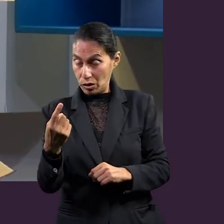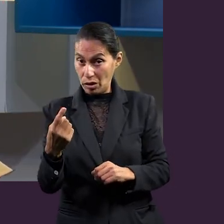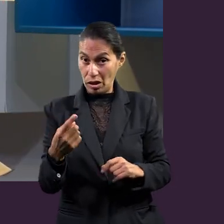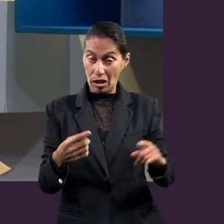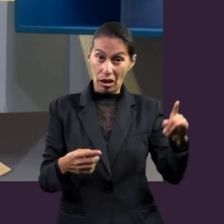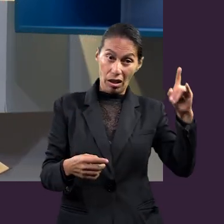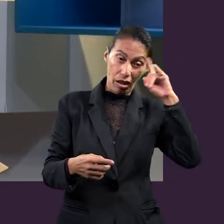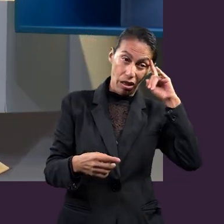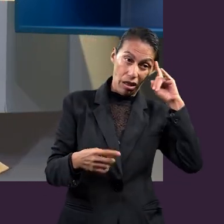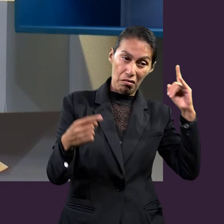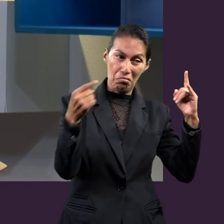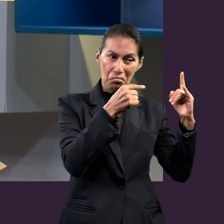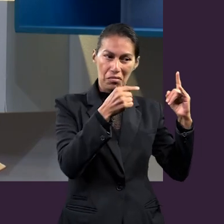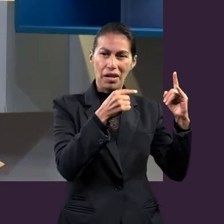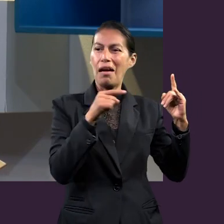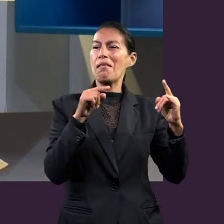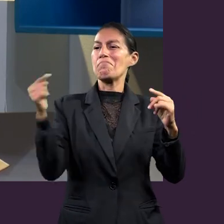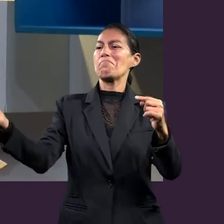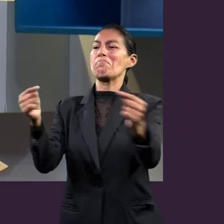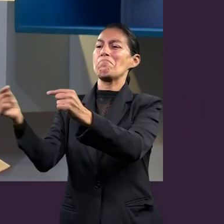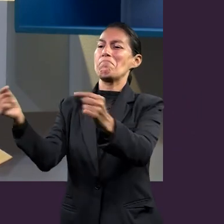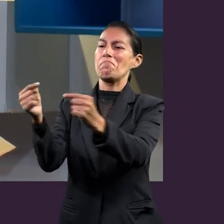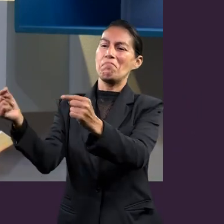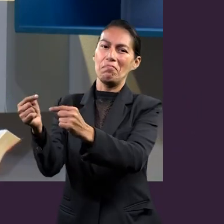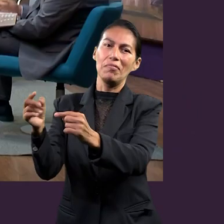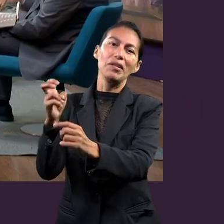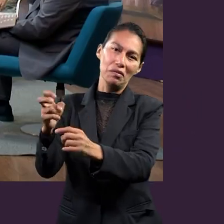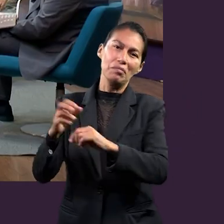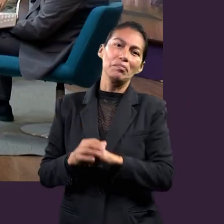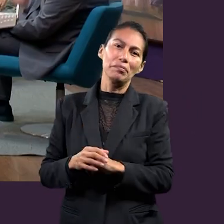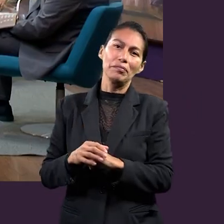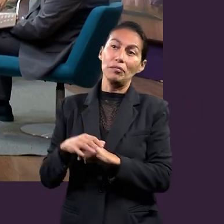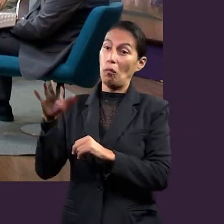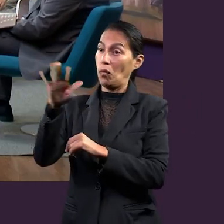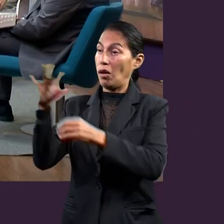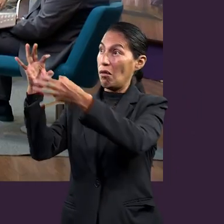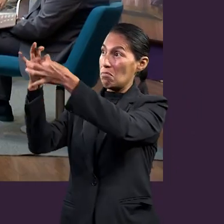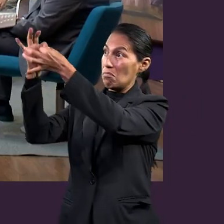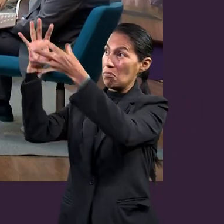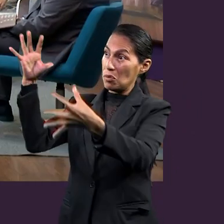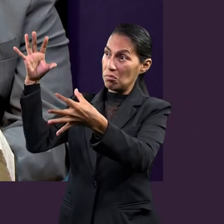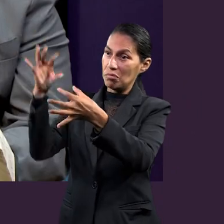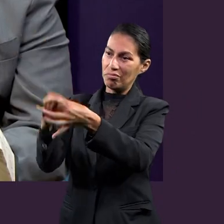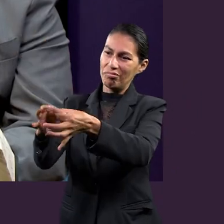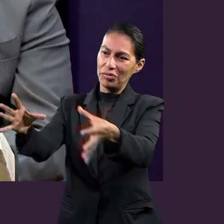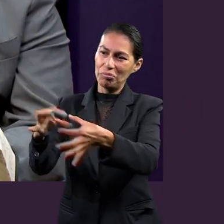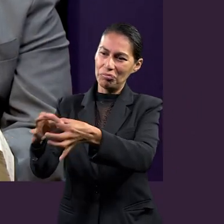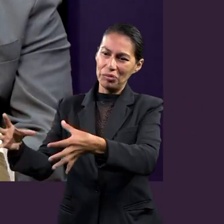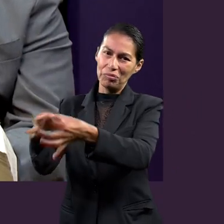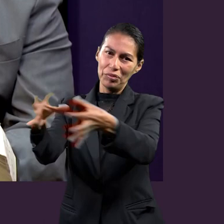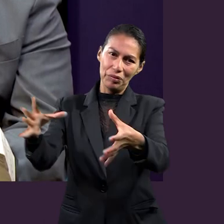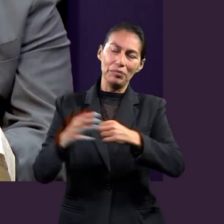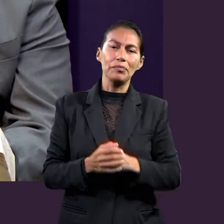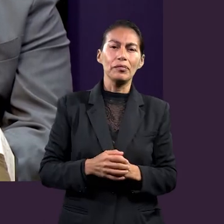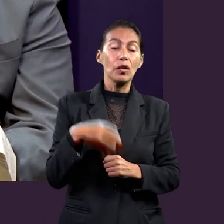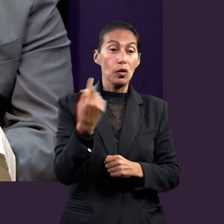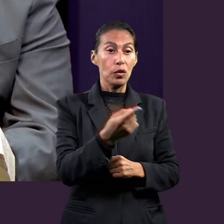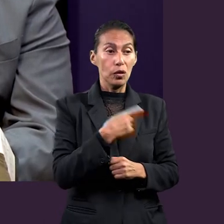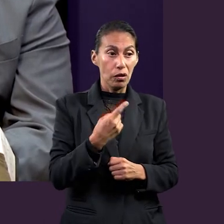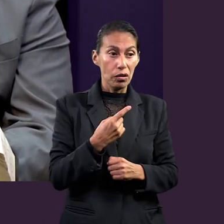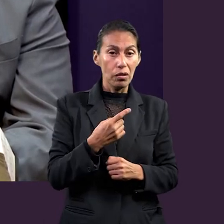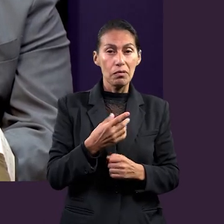guerra contra Satanás. Y el diablo dice, no, los pongo a pelearse. Tenemos que ceder. Nosotros no podemos mantenernos